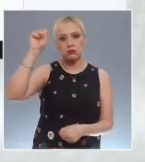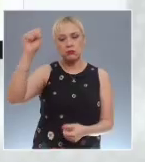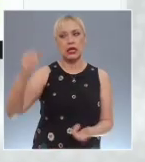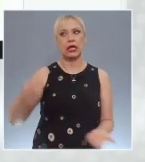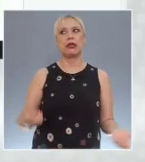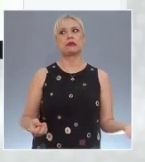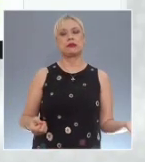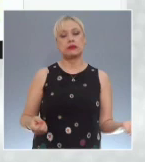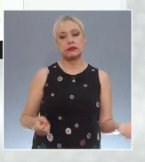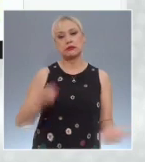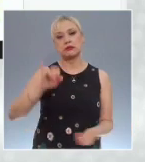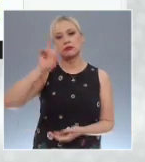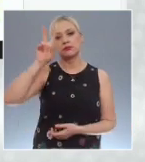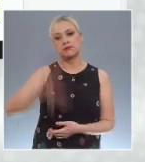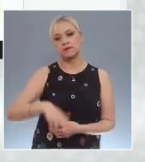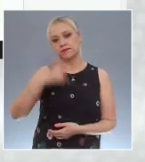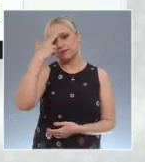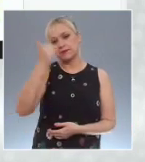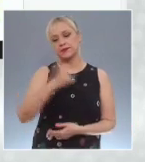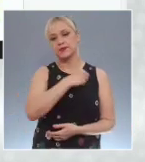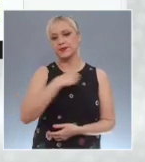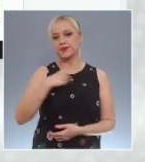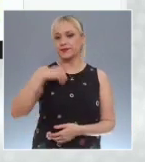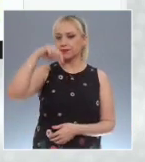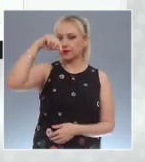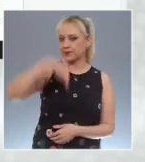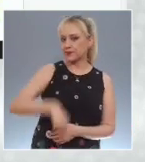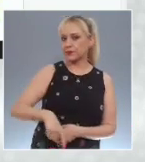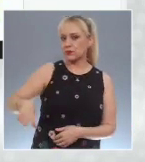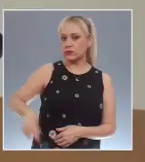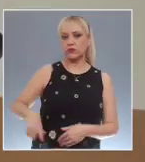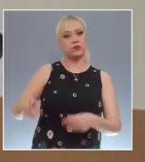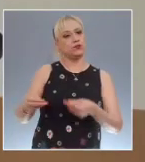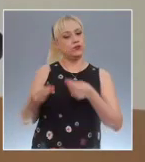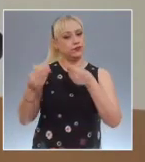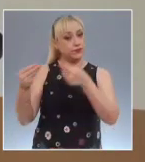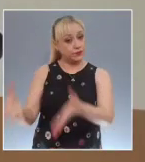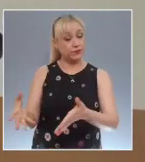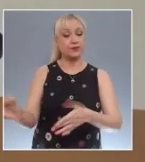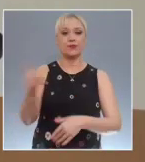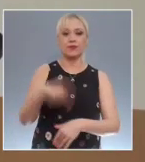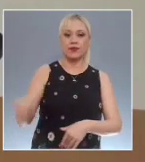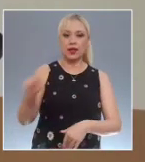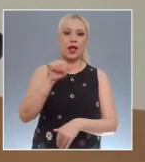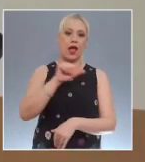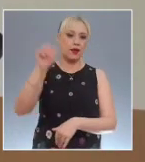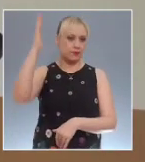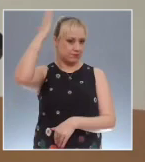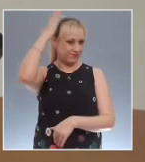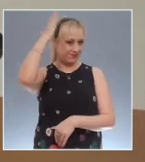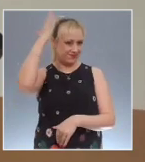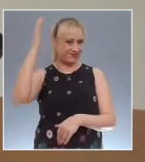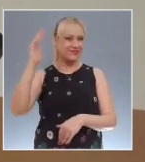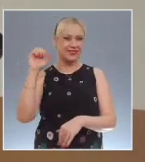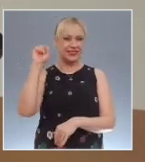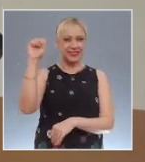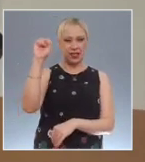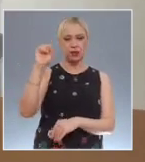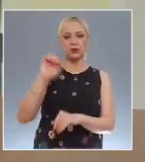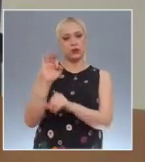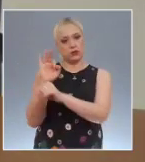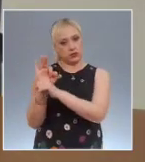el Estado está obligado a garantizar la seguridad de los dirigentes sindicales para evitar agresiones.